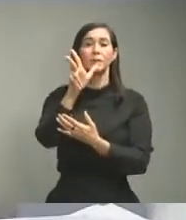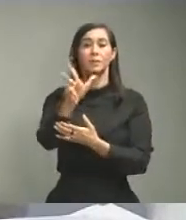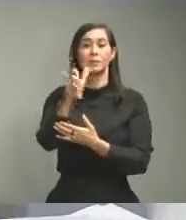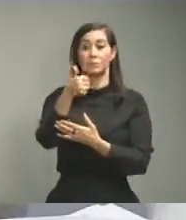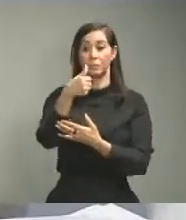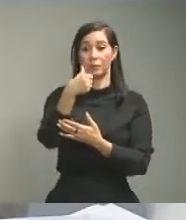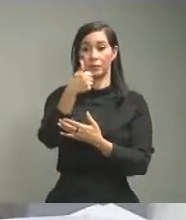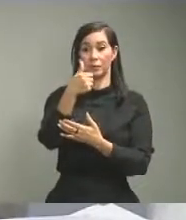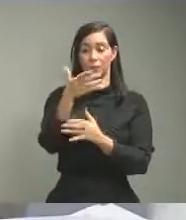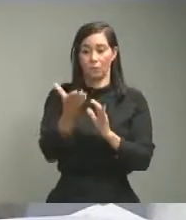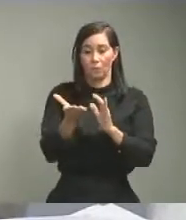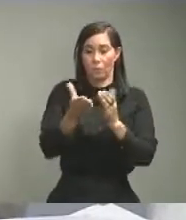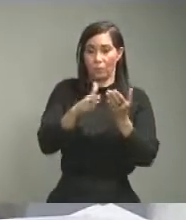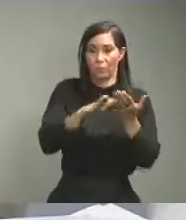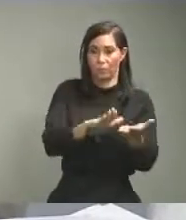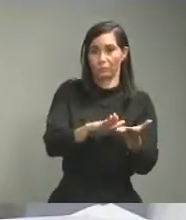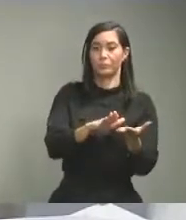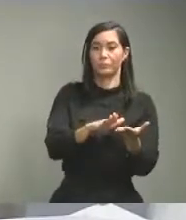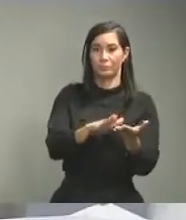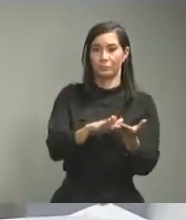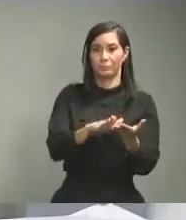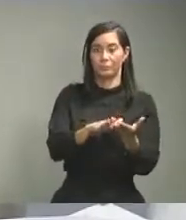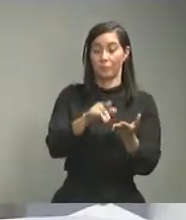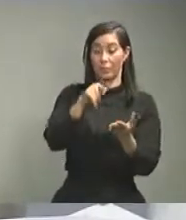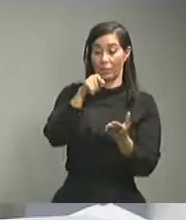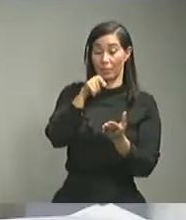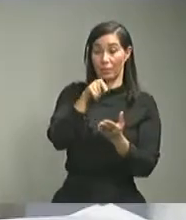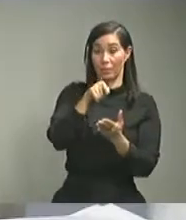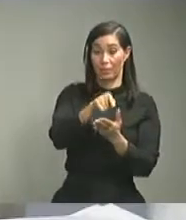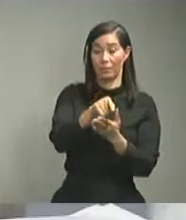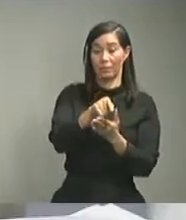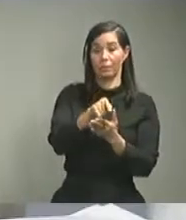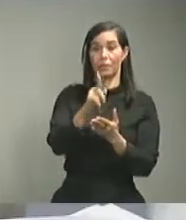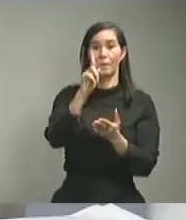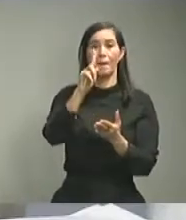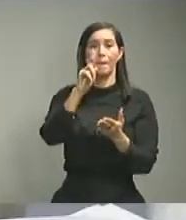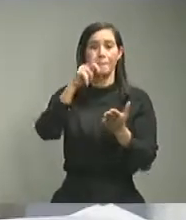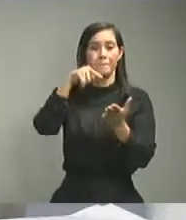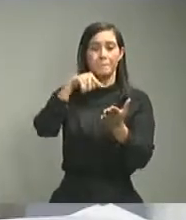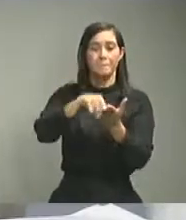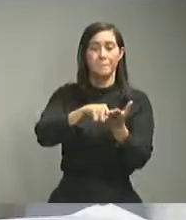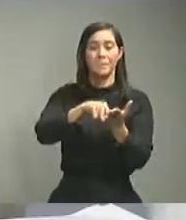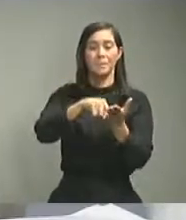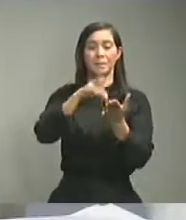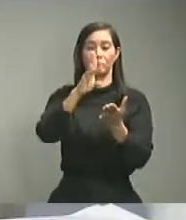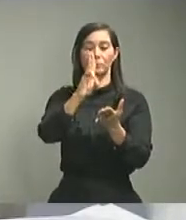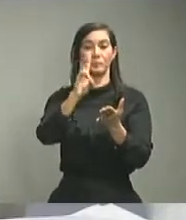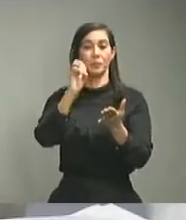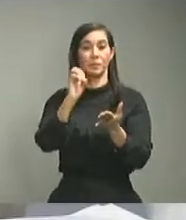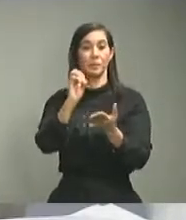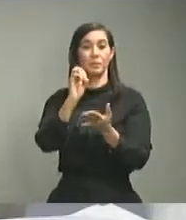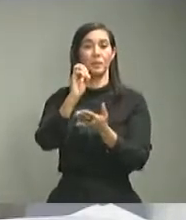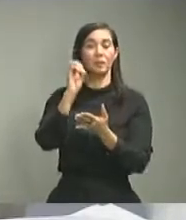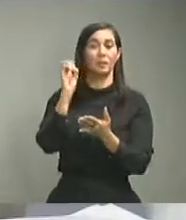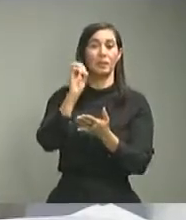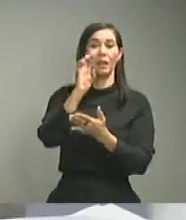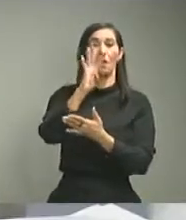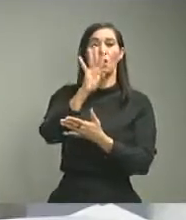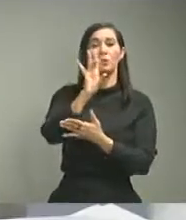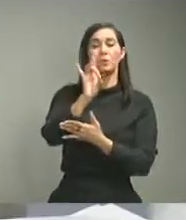defunciones de las cuales 1.785 son